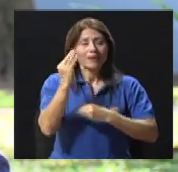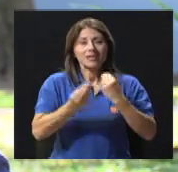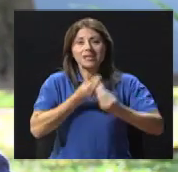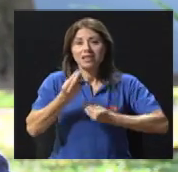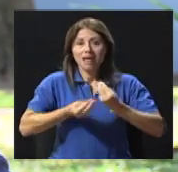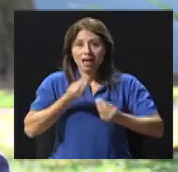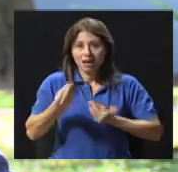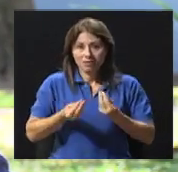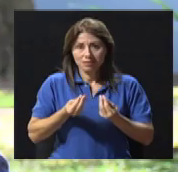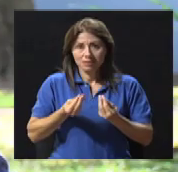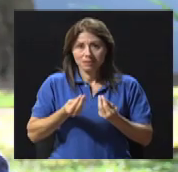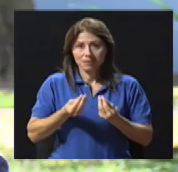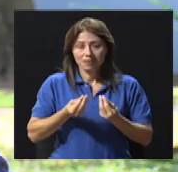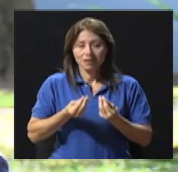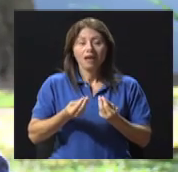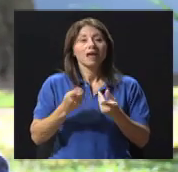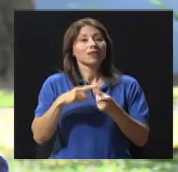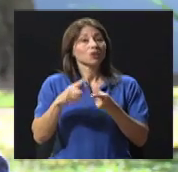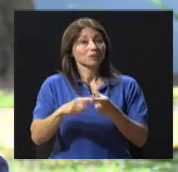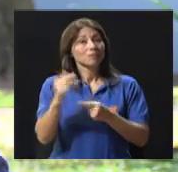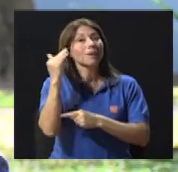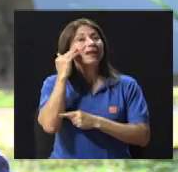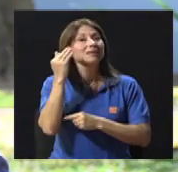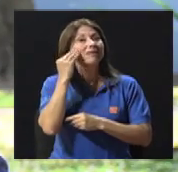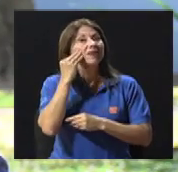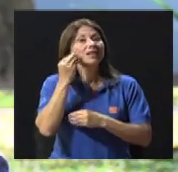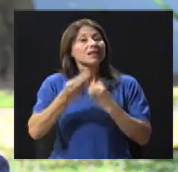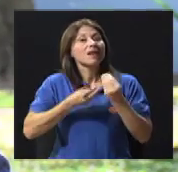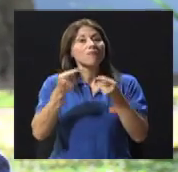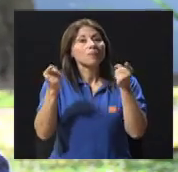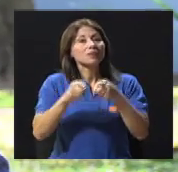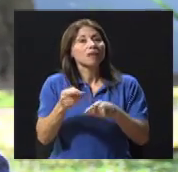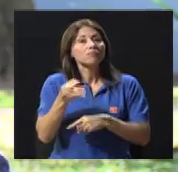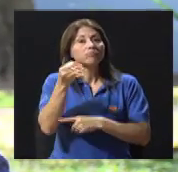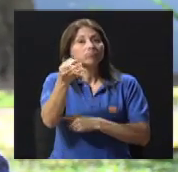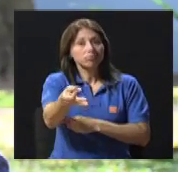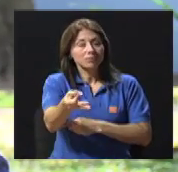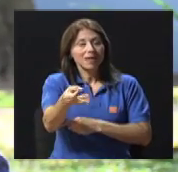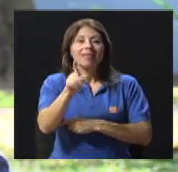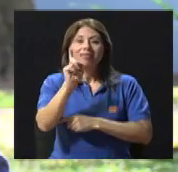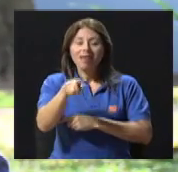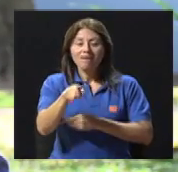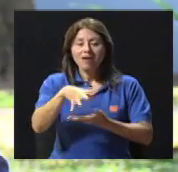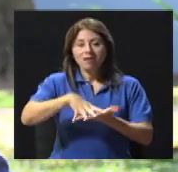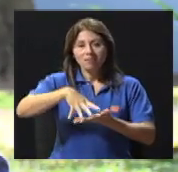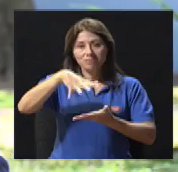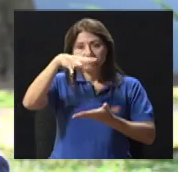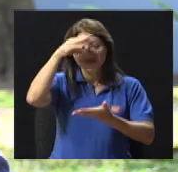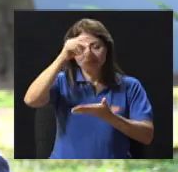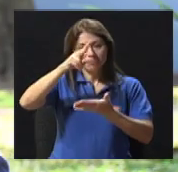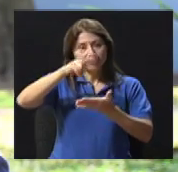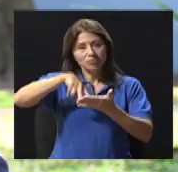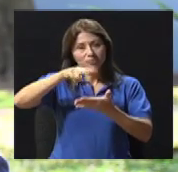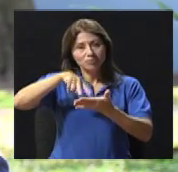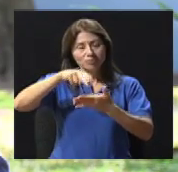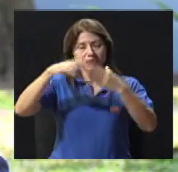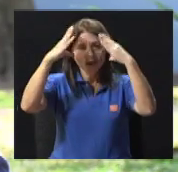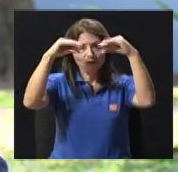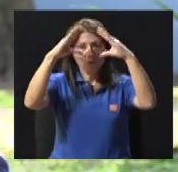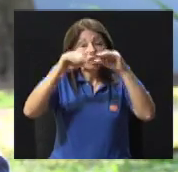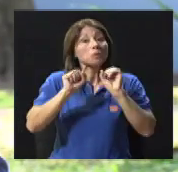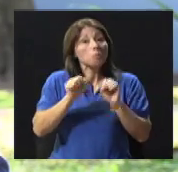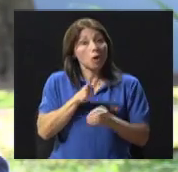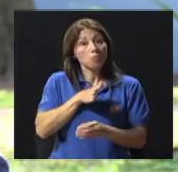importancia de para saber qué esperar es informarse. Informarse puede ser acercarse a la asociación de